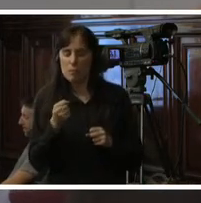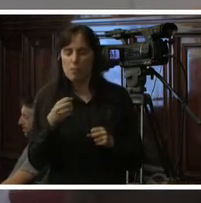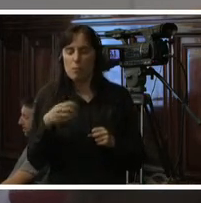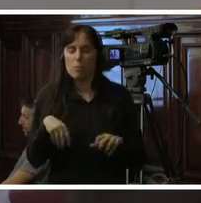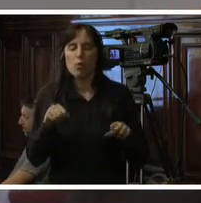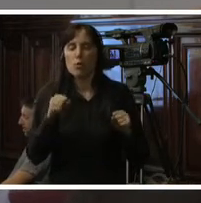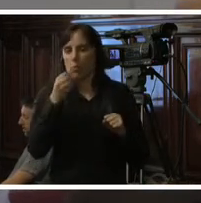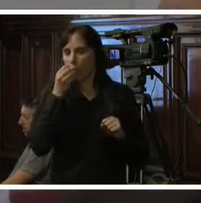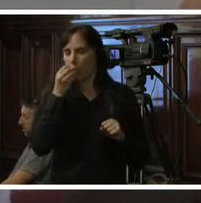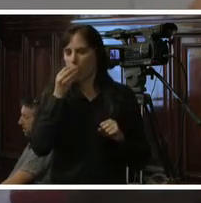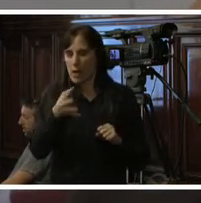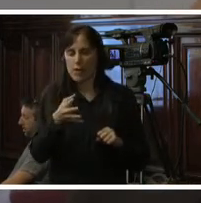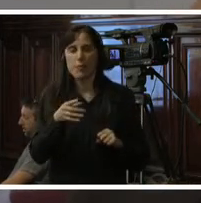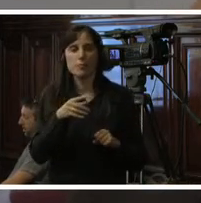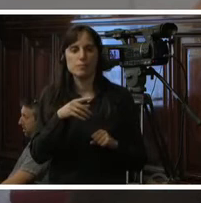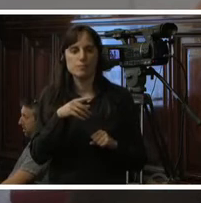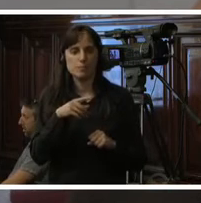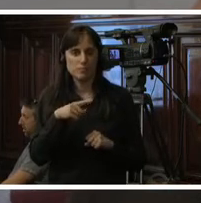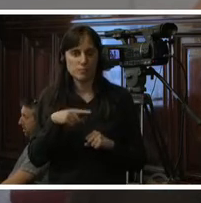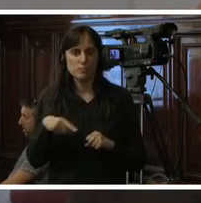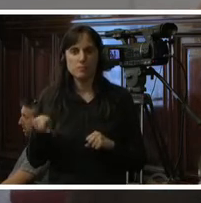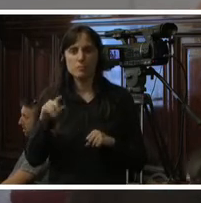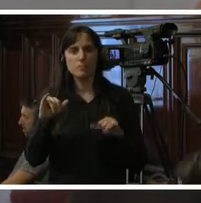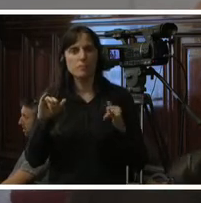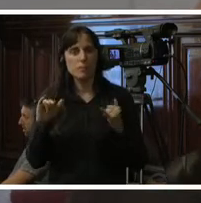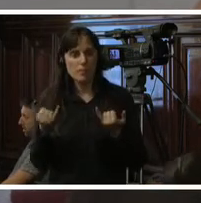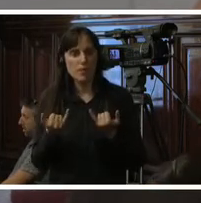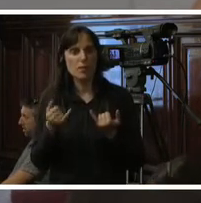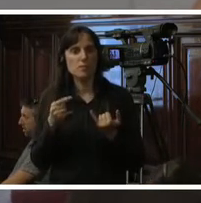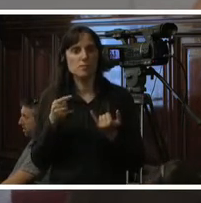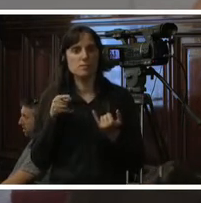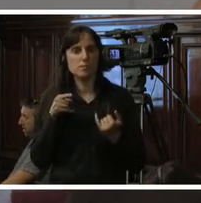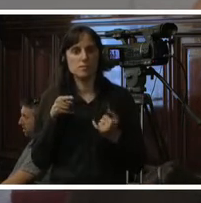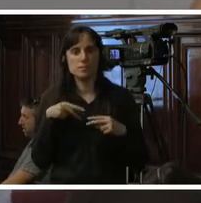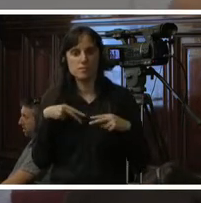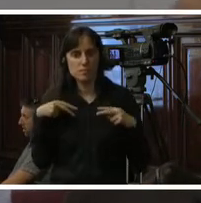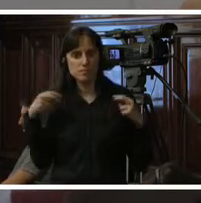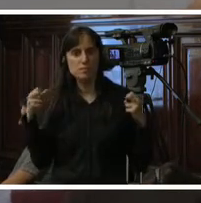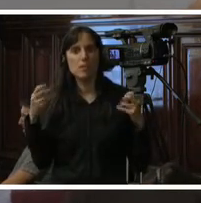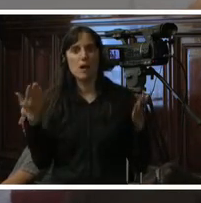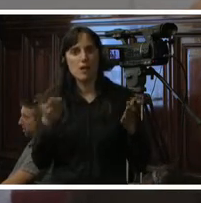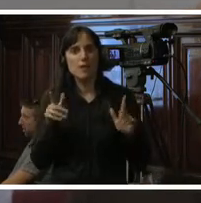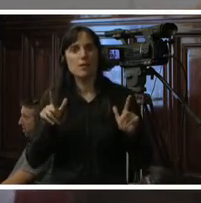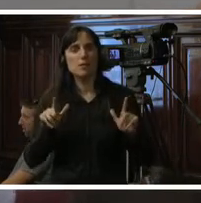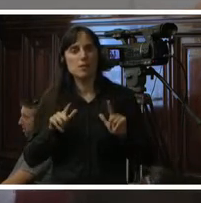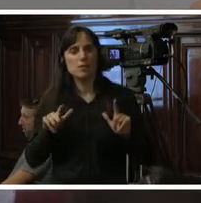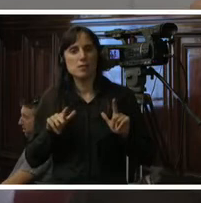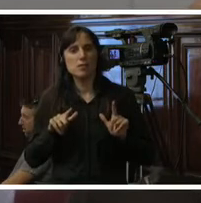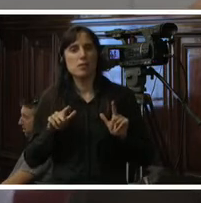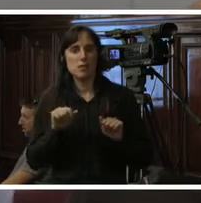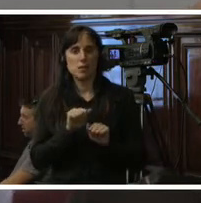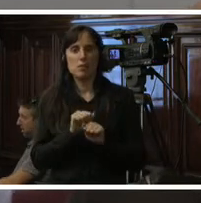que haya traído esta solicitud a colación en esta audiencia y esperamos poderle dar